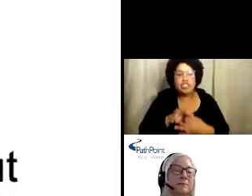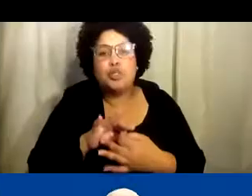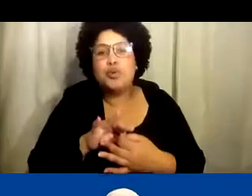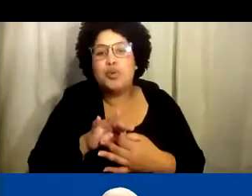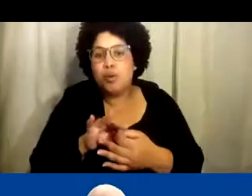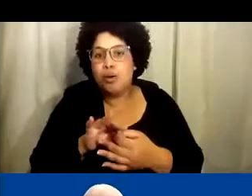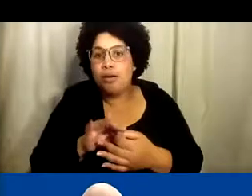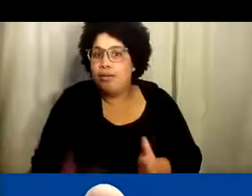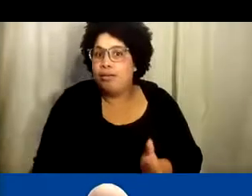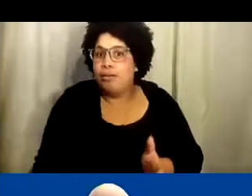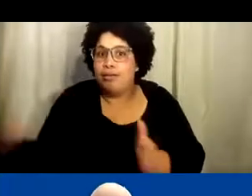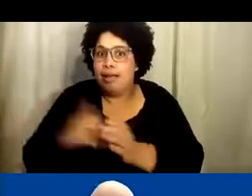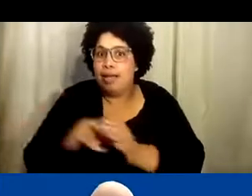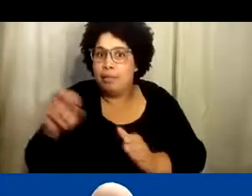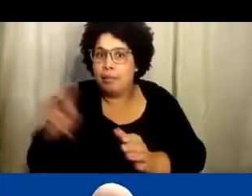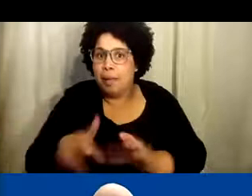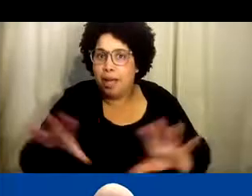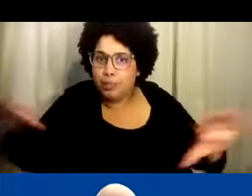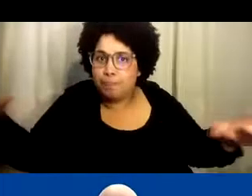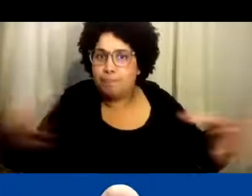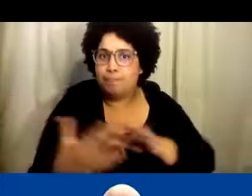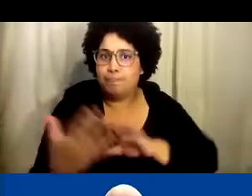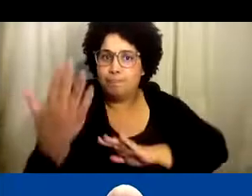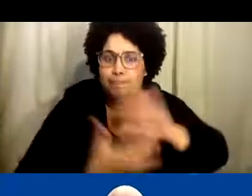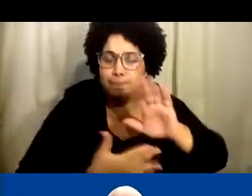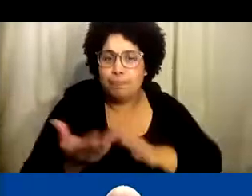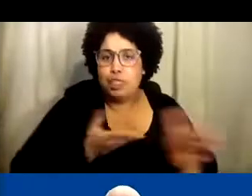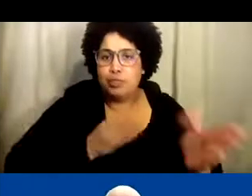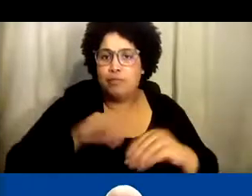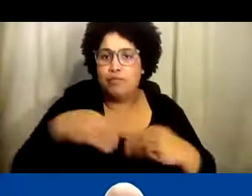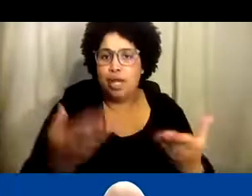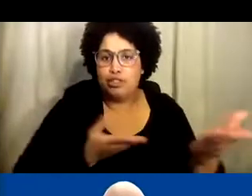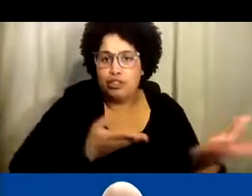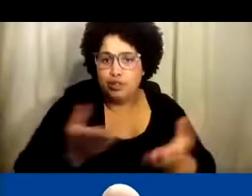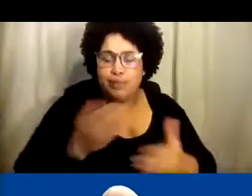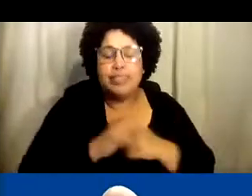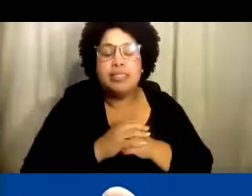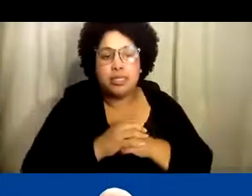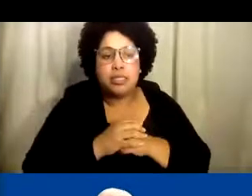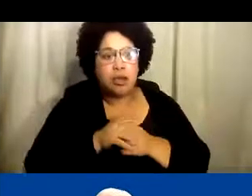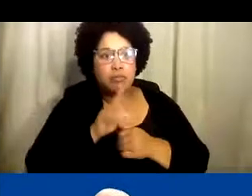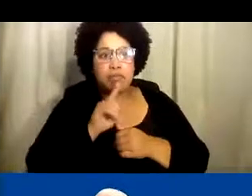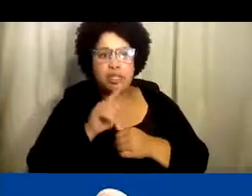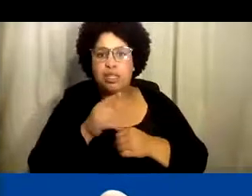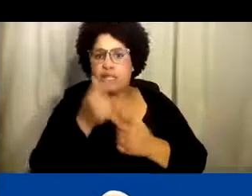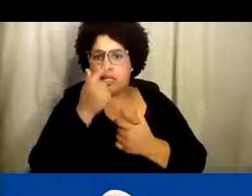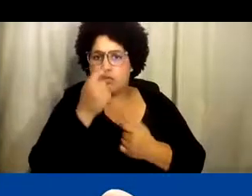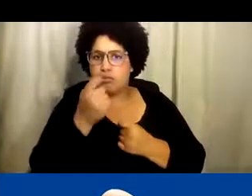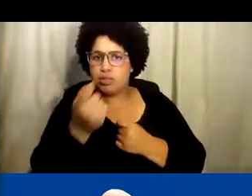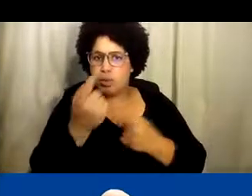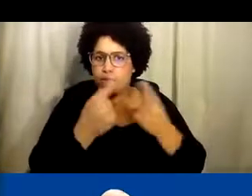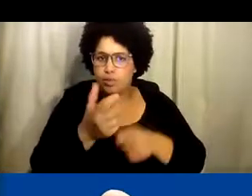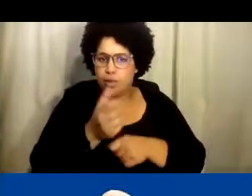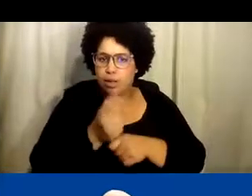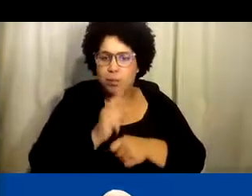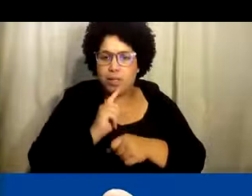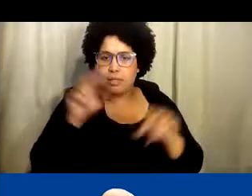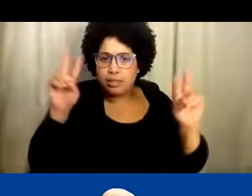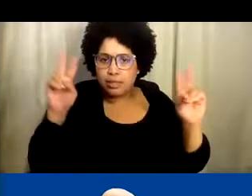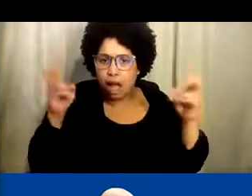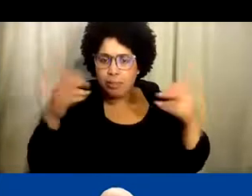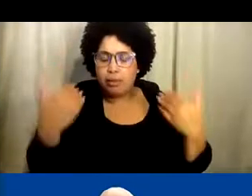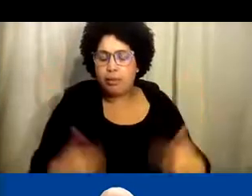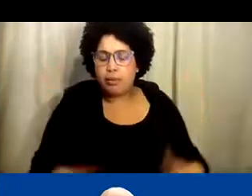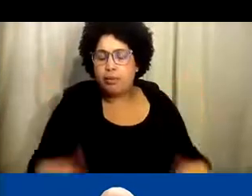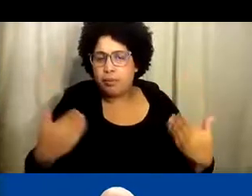conocimiento en este proceso. Quedó bien claro del nivel de interés y preguntas que recibimos el día de hoy.